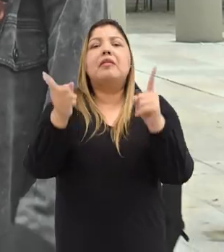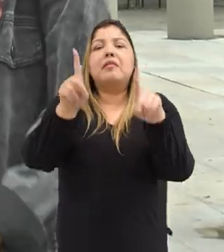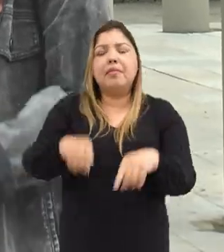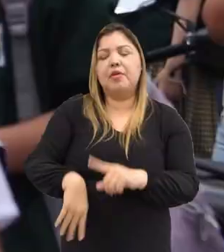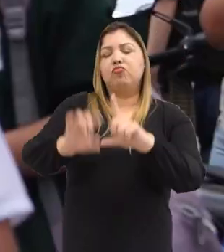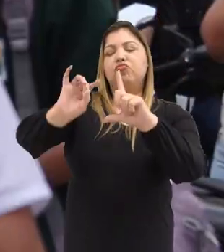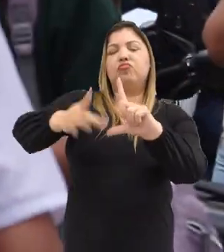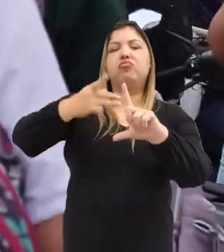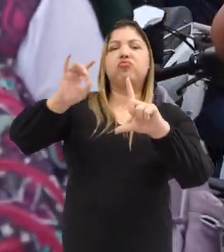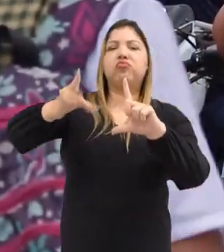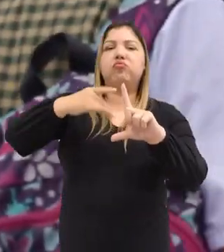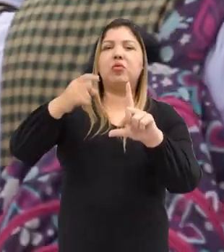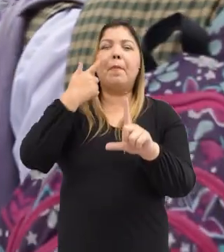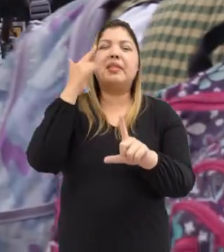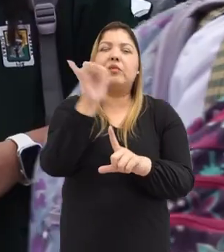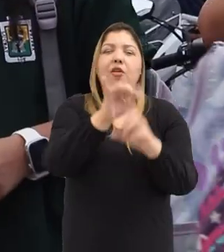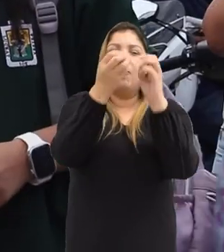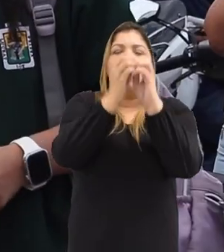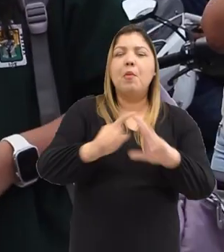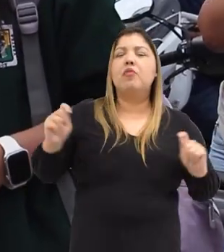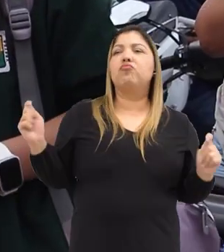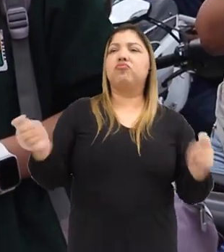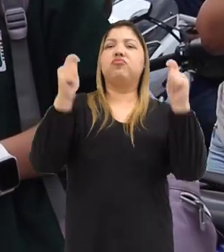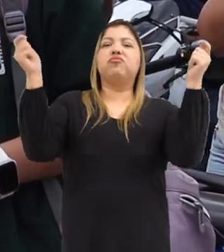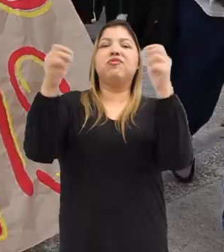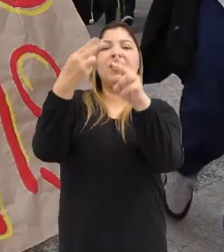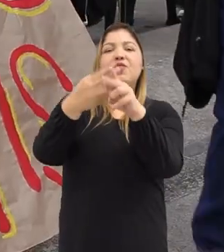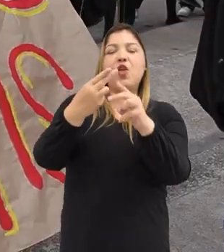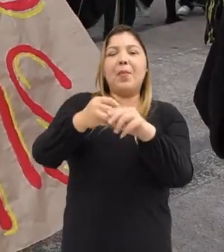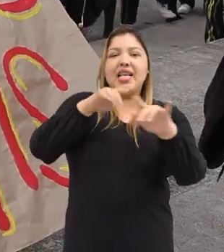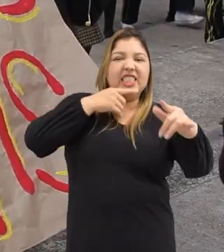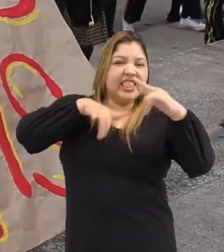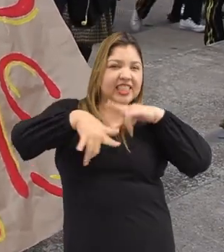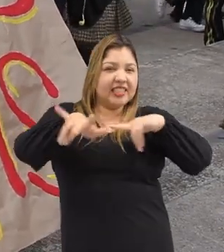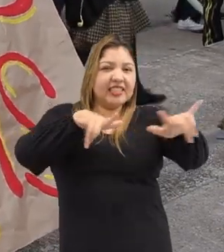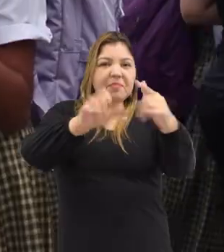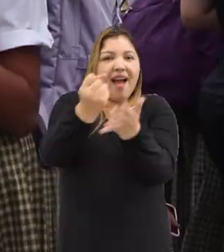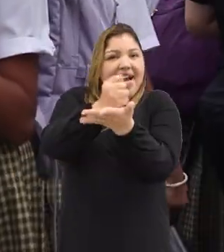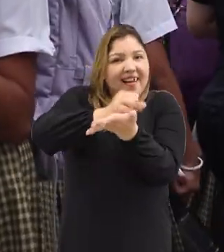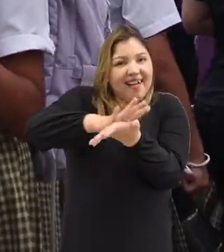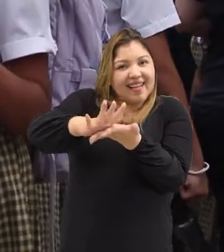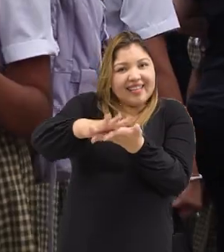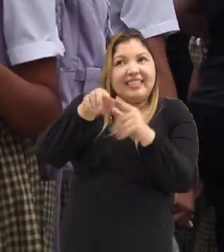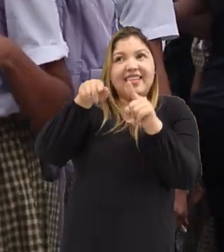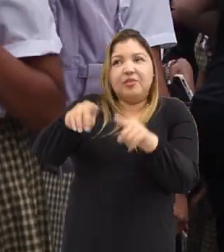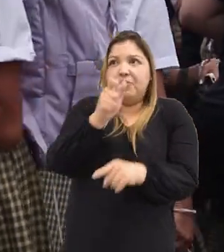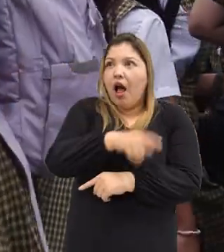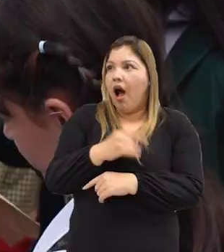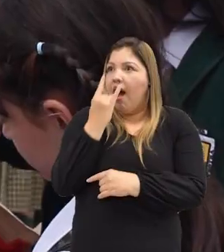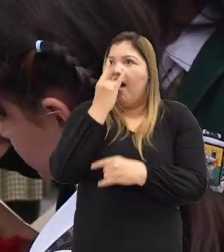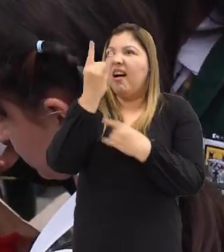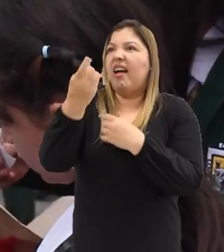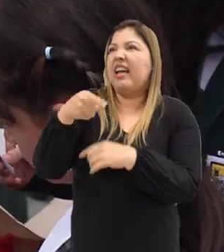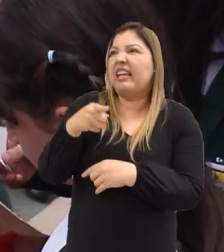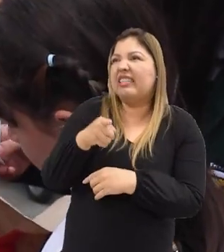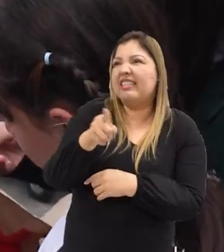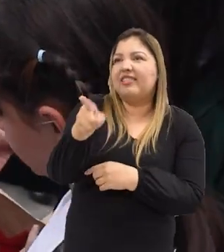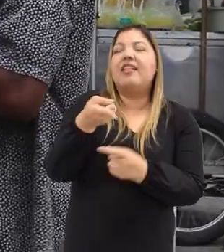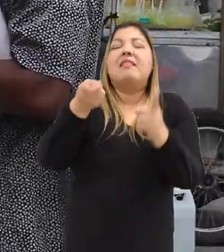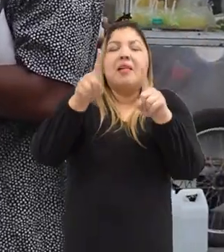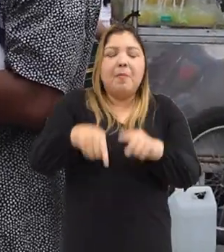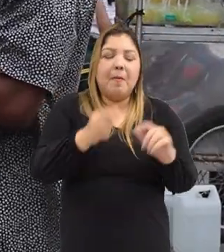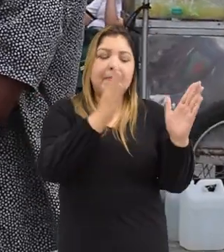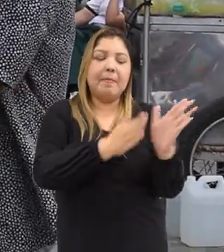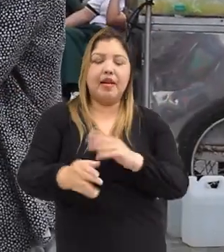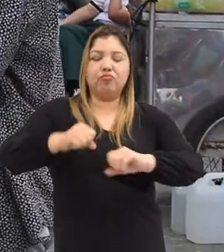una estrategia digital tipo campaña como Chisme Gratis. Y también tenemos un plan de